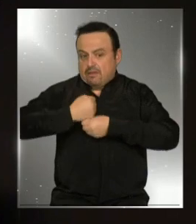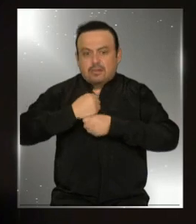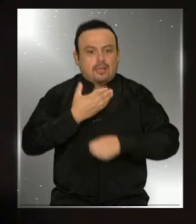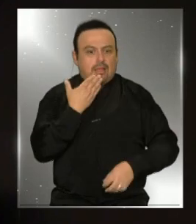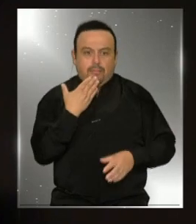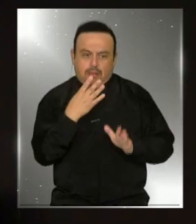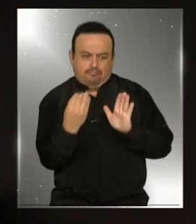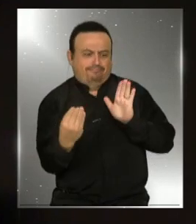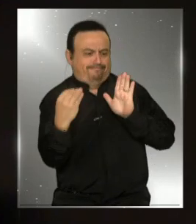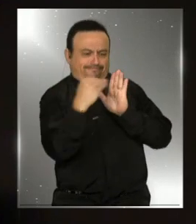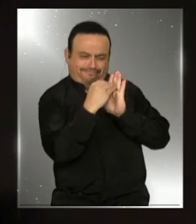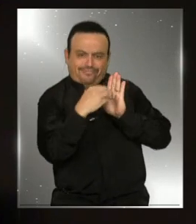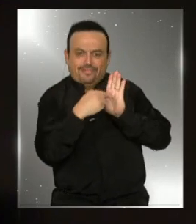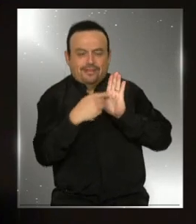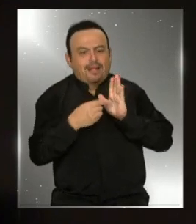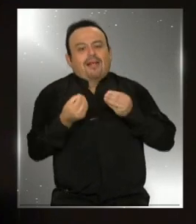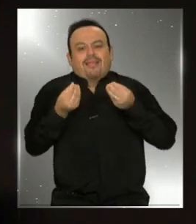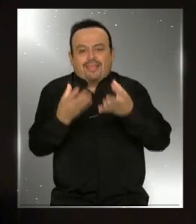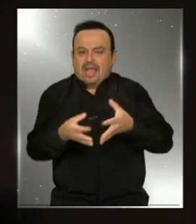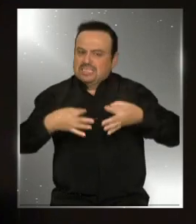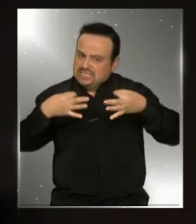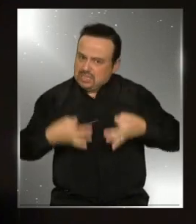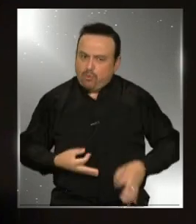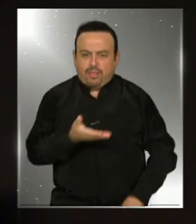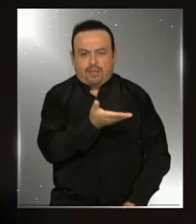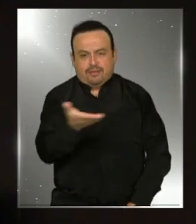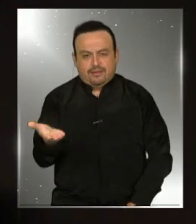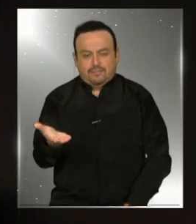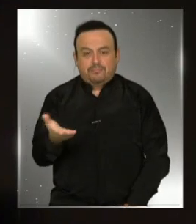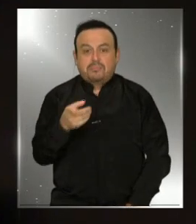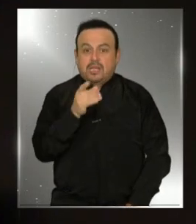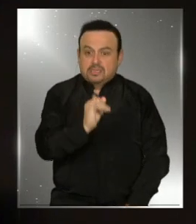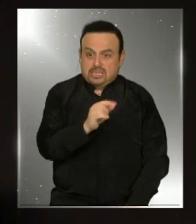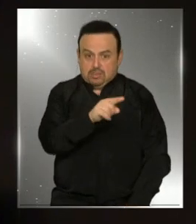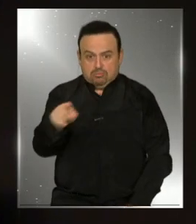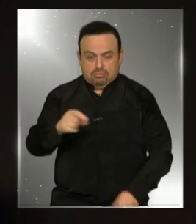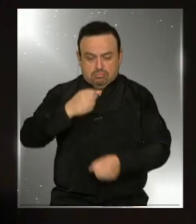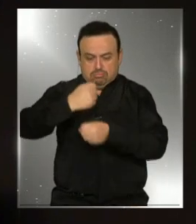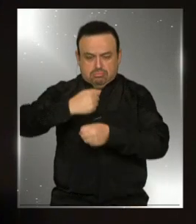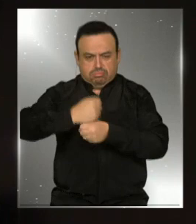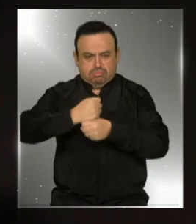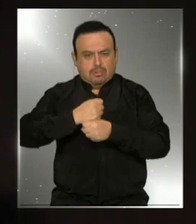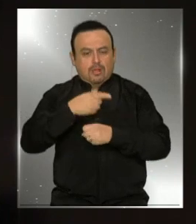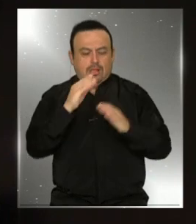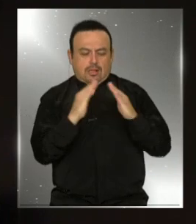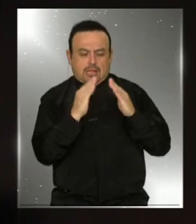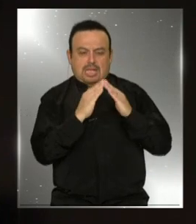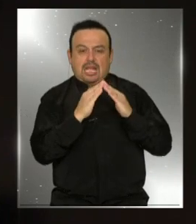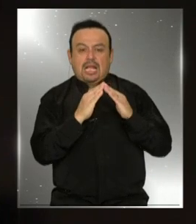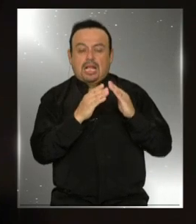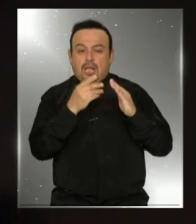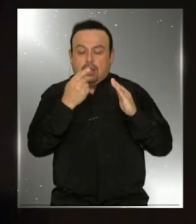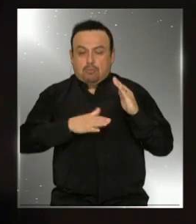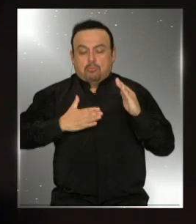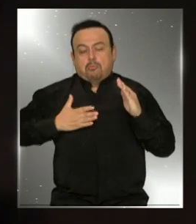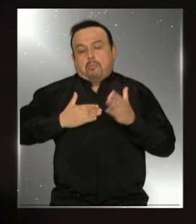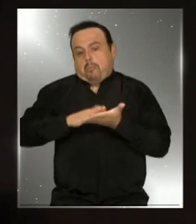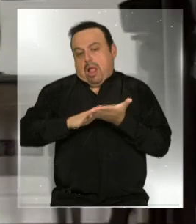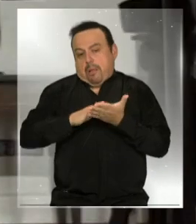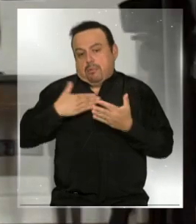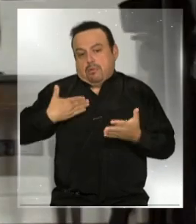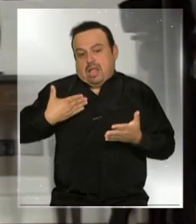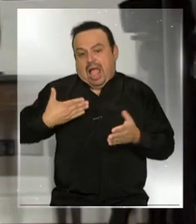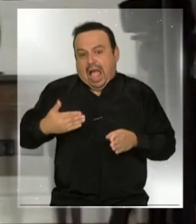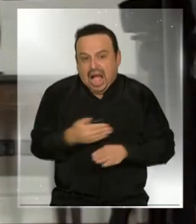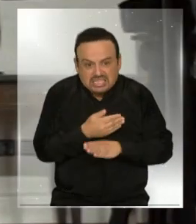están absolutamente garantizados. Por lo tanto, si un trabajador en su hogar tiene un accidente de trabajo, va a recibir